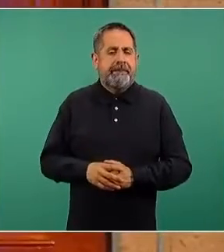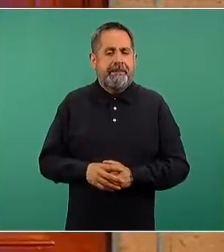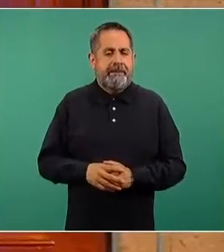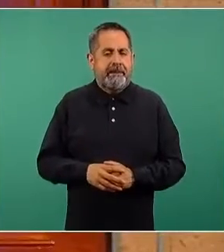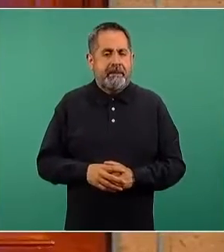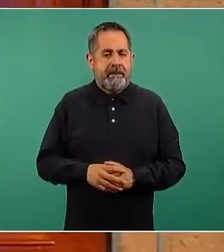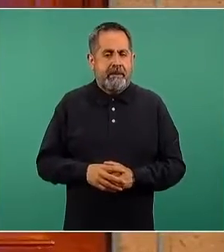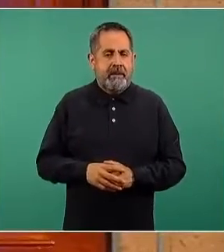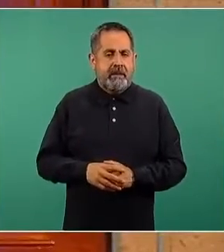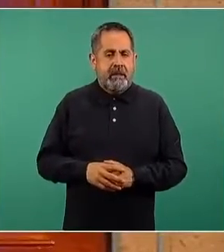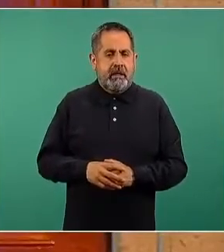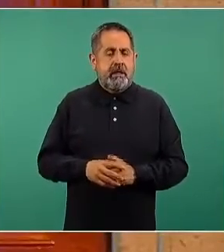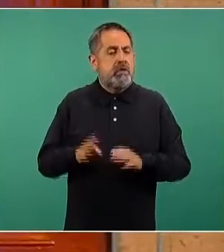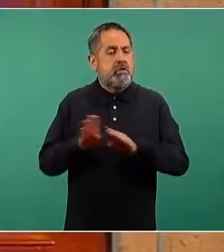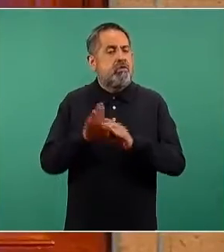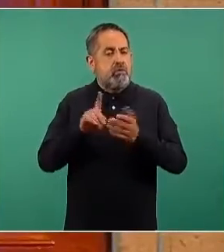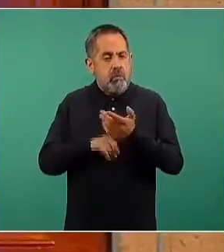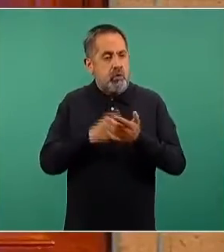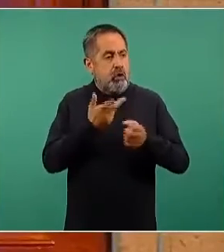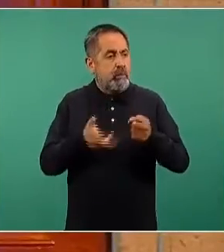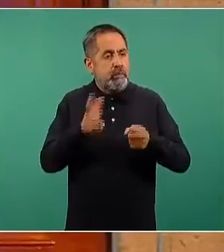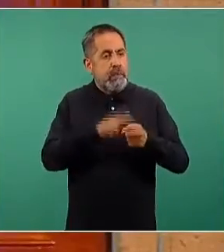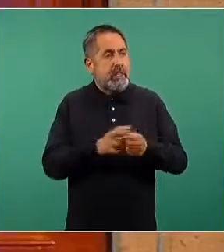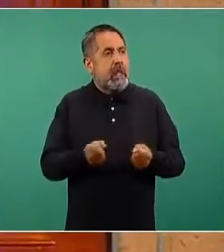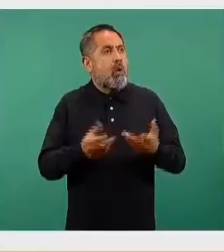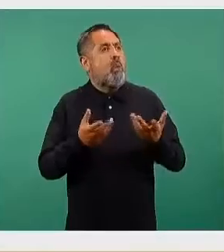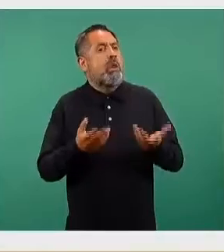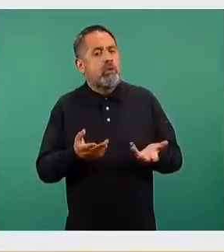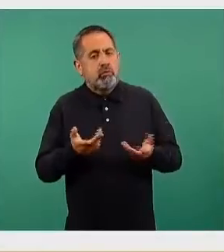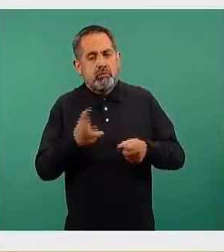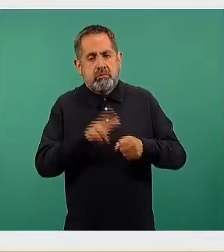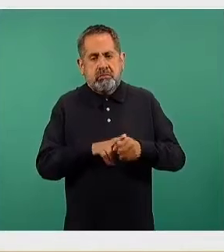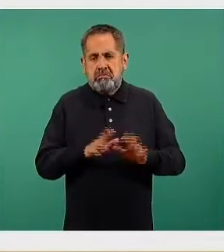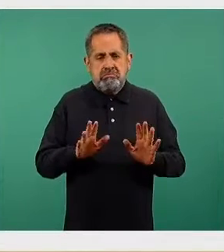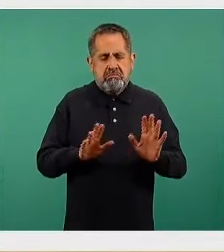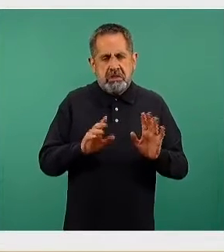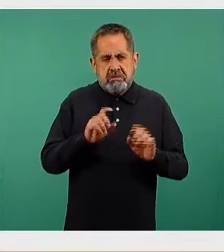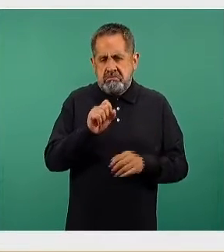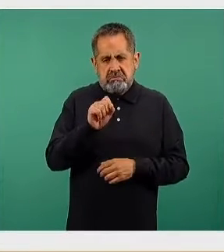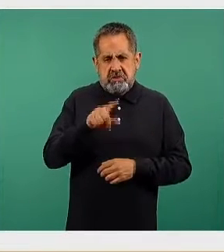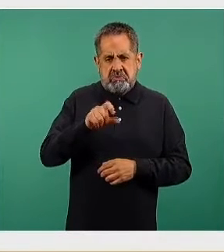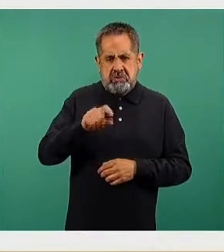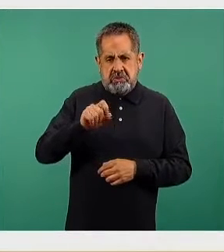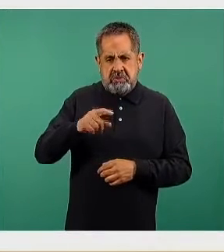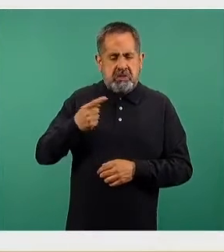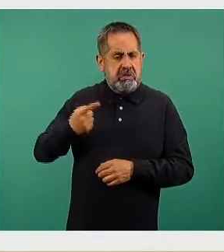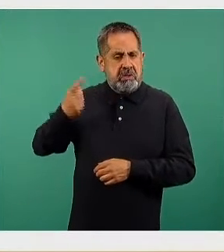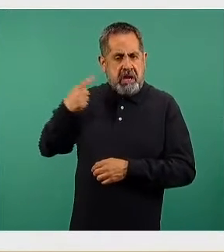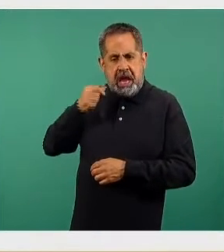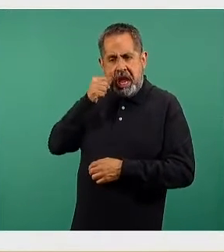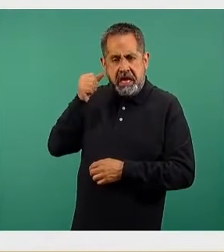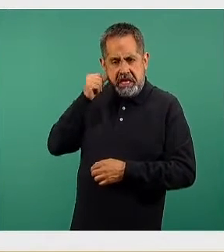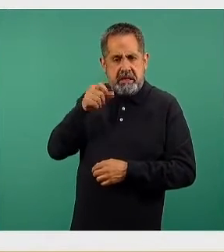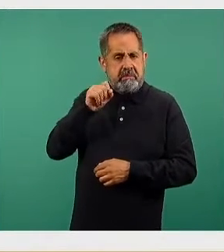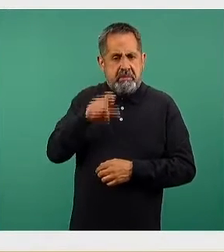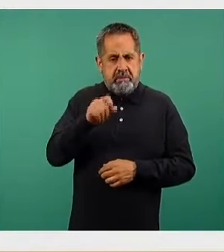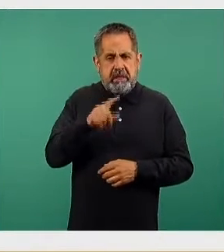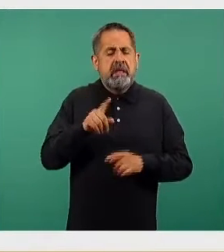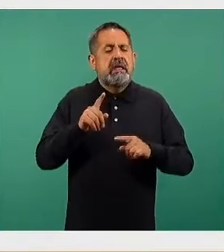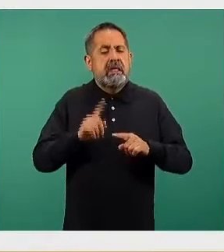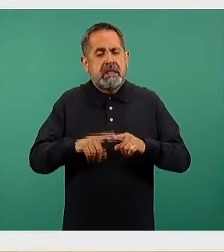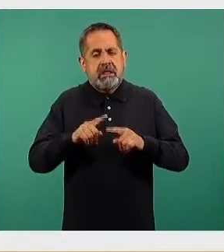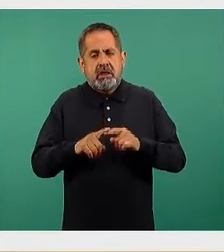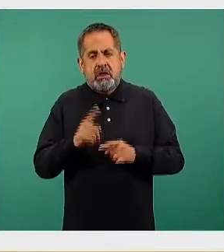que es la ocupación hospitalaria diaria, realmente no tenemos mayores cambios a los datos que veíamos el día de ayer, más que el